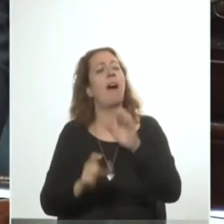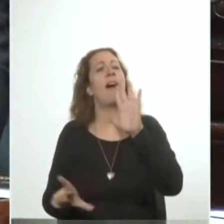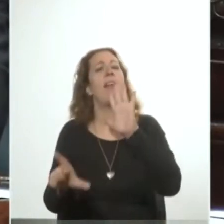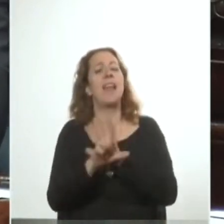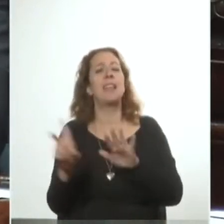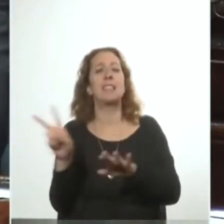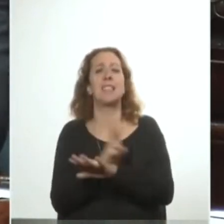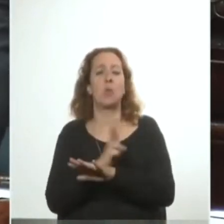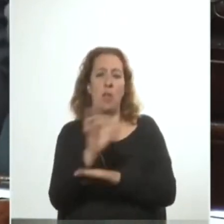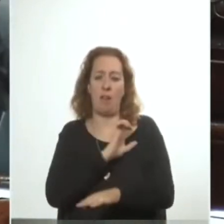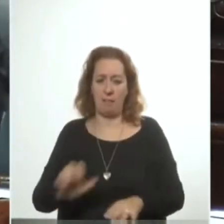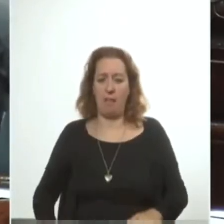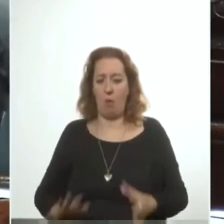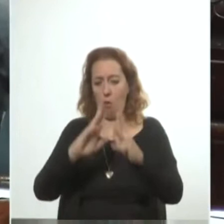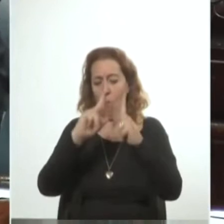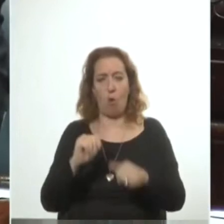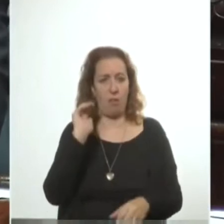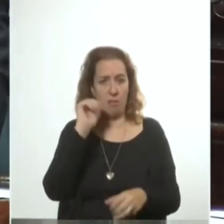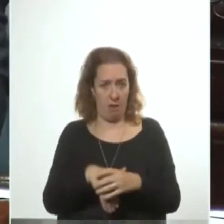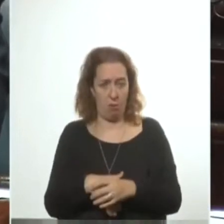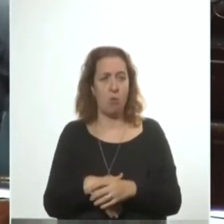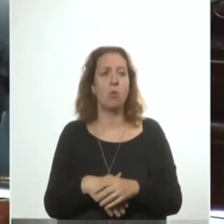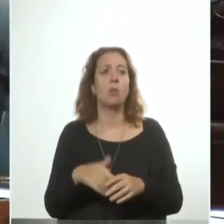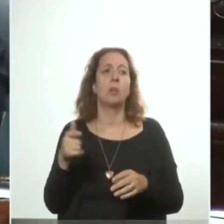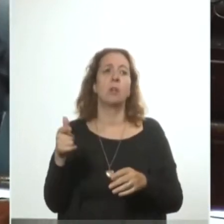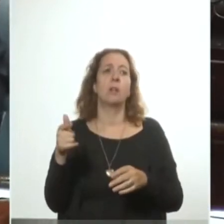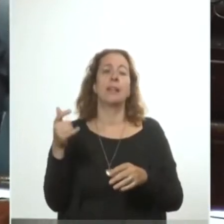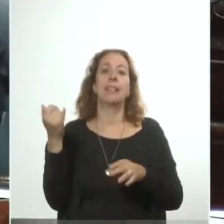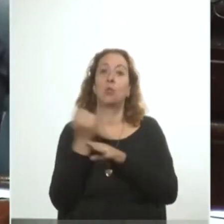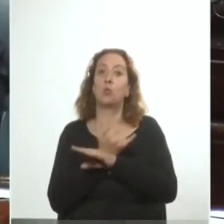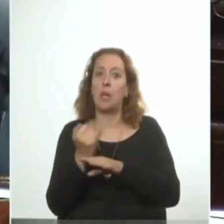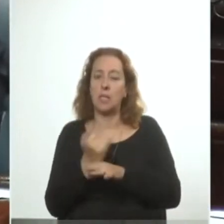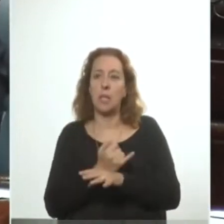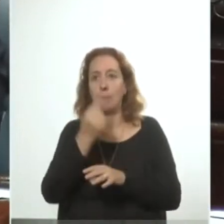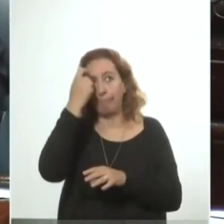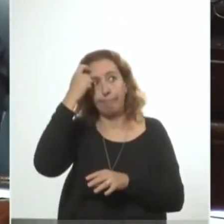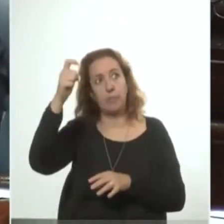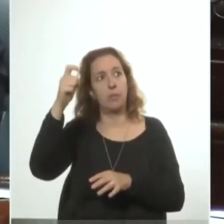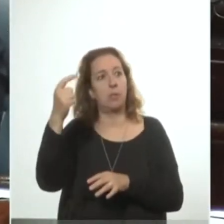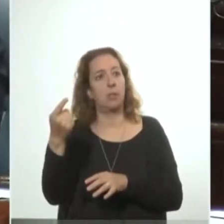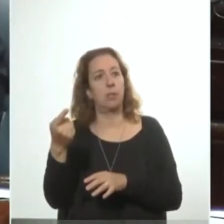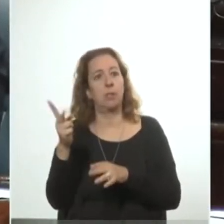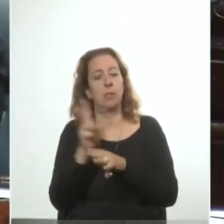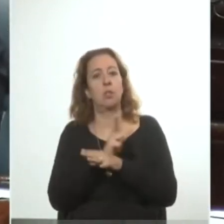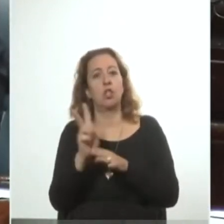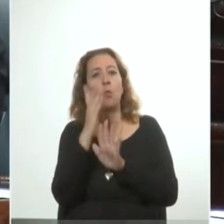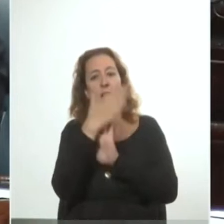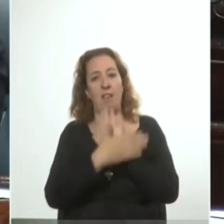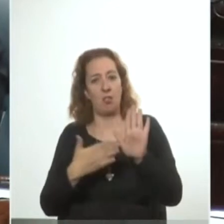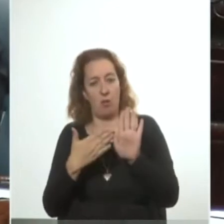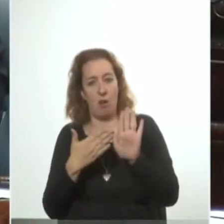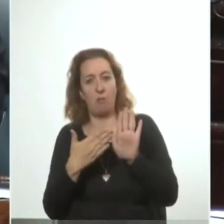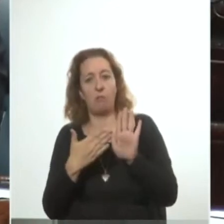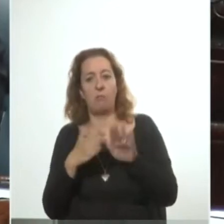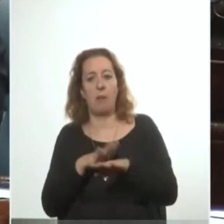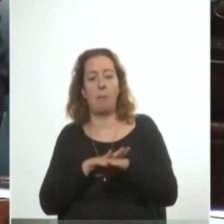Orden Interno, sin los votos del Frente Amplio. Se institucionaliza la concepción de la seguridad nacional, base